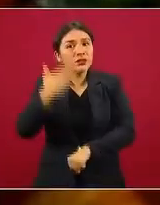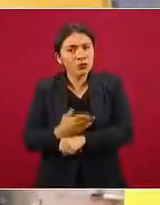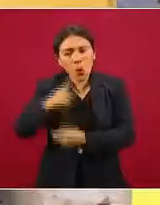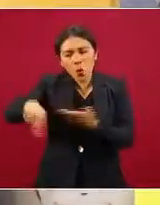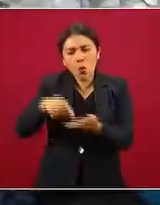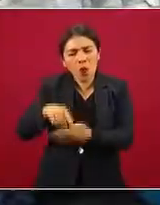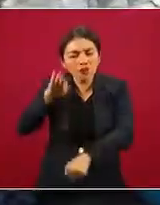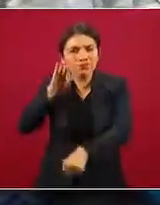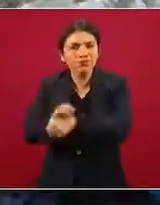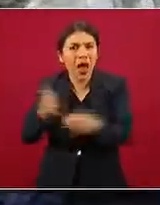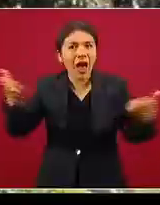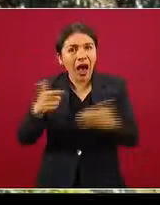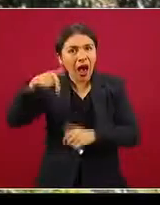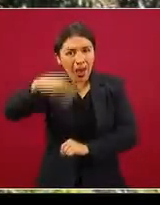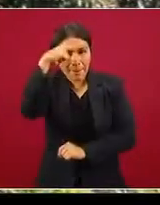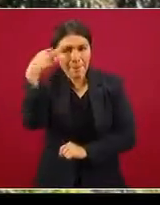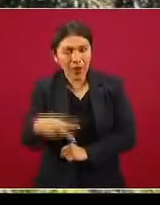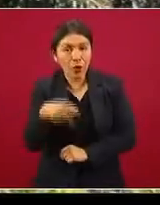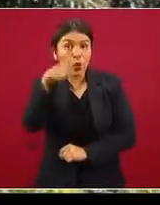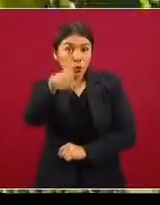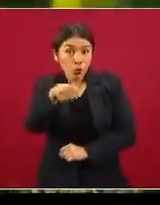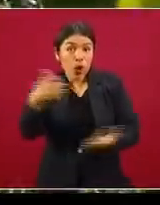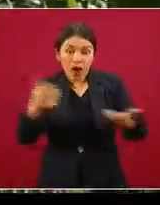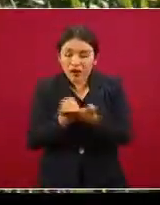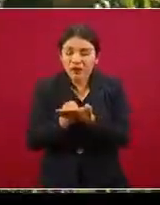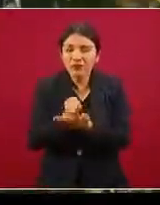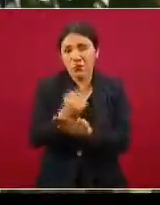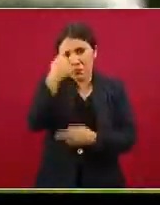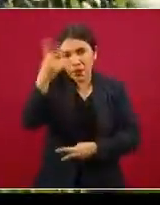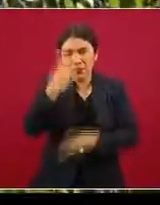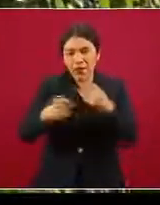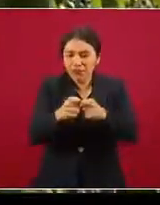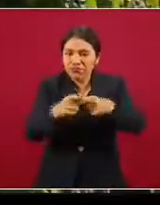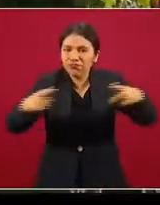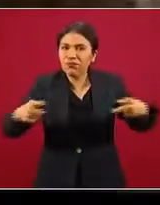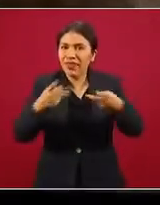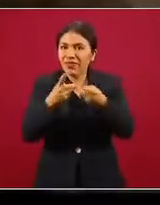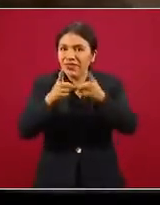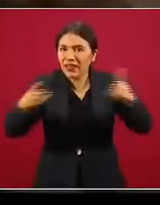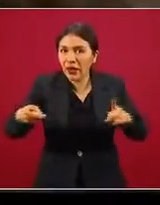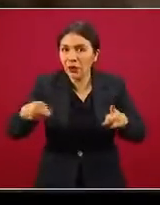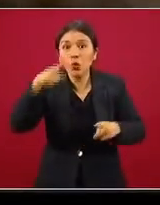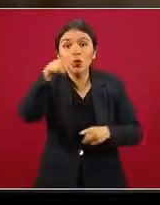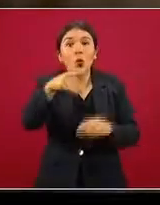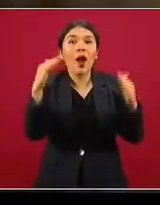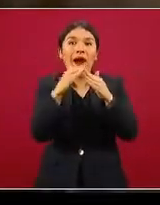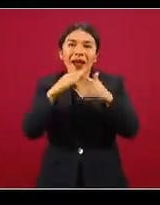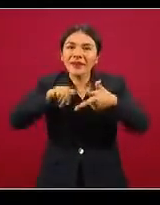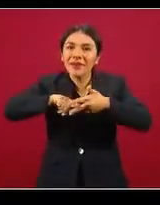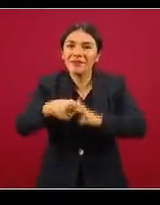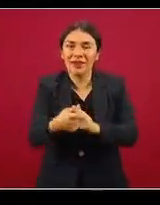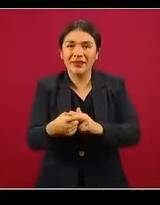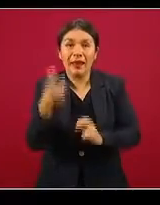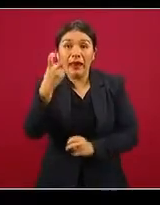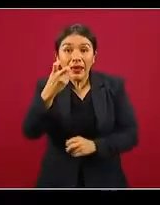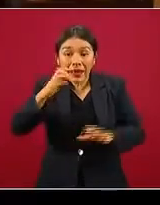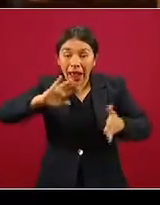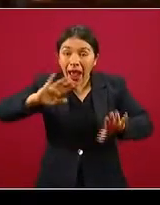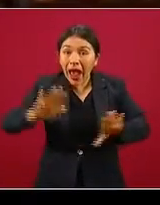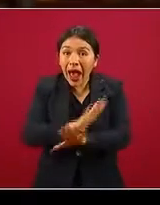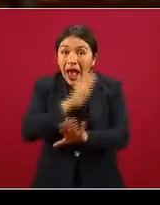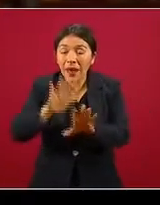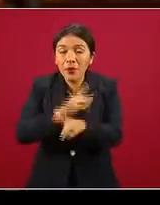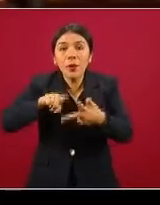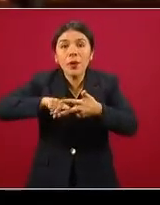y regional lo he hecho aquí. Tú tienes el poder de generar crecimiento y desarrollo desde casa. La transformación